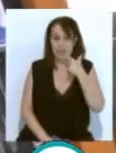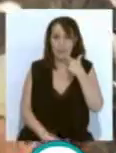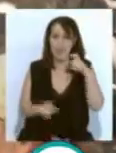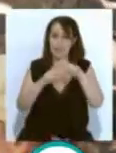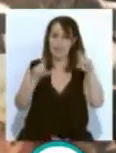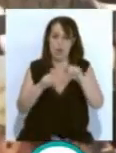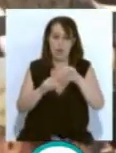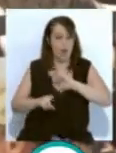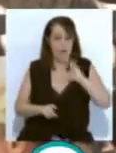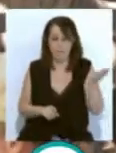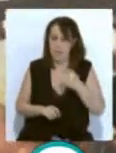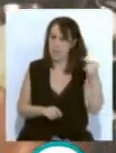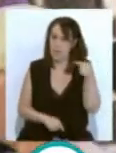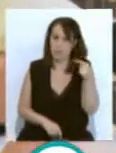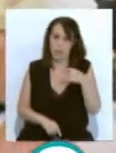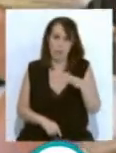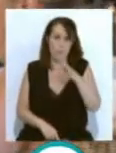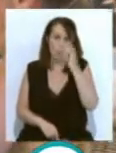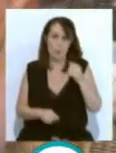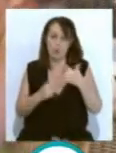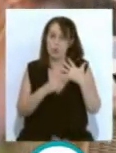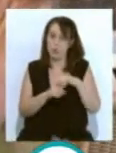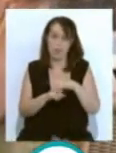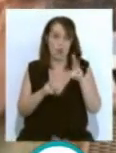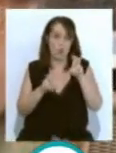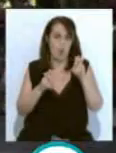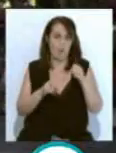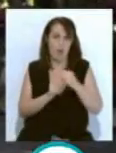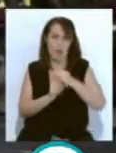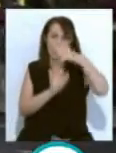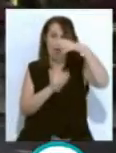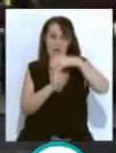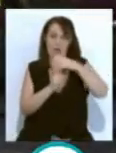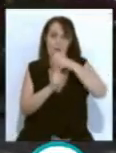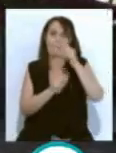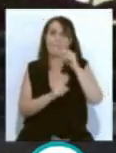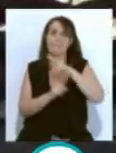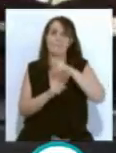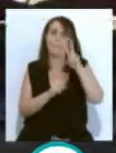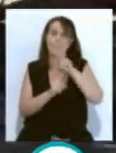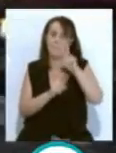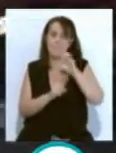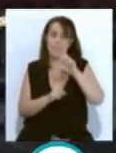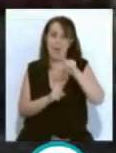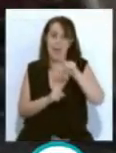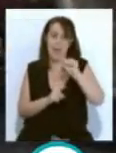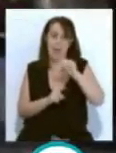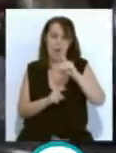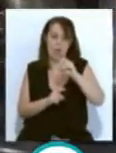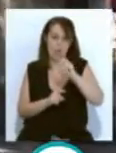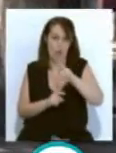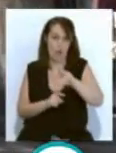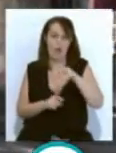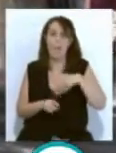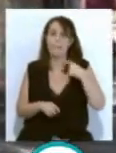se están viendo afectados negativamente por la nueva situación de los veladores, con la pérdida de una decena de empleos. Ortiz ha apuntado